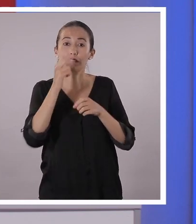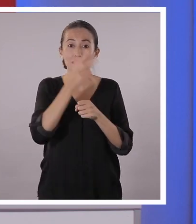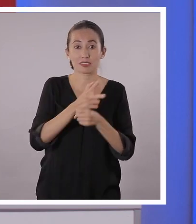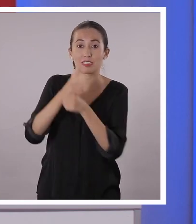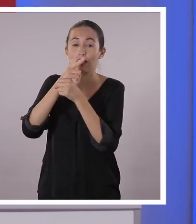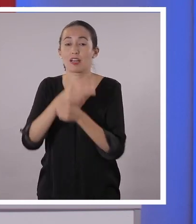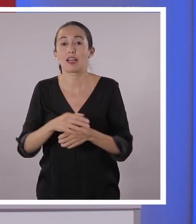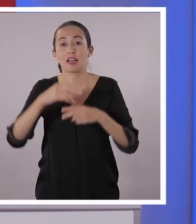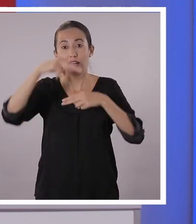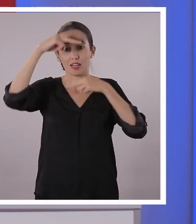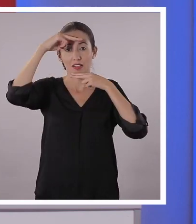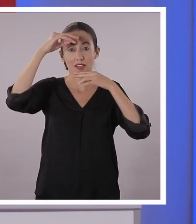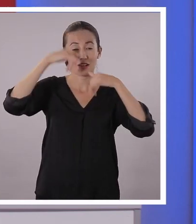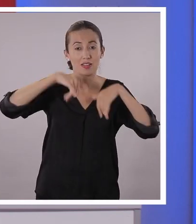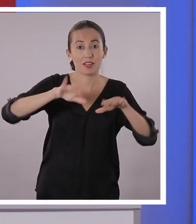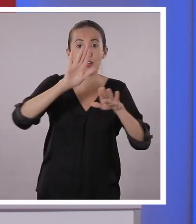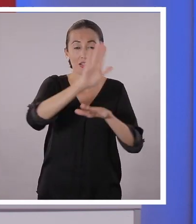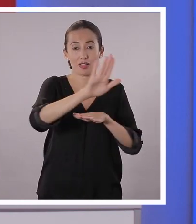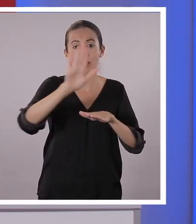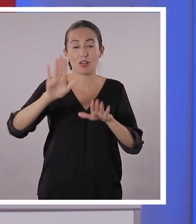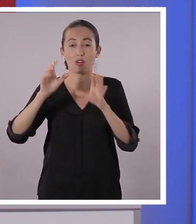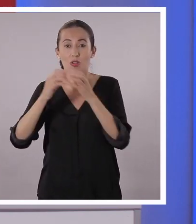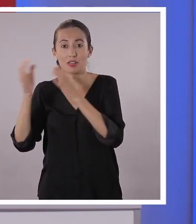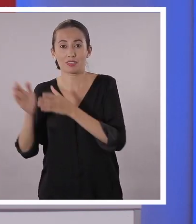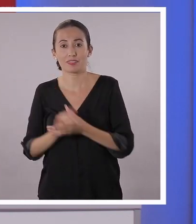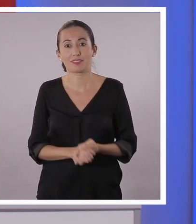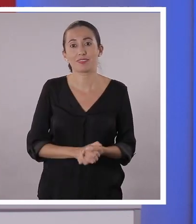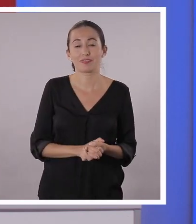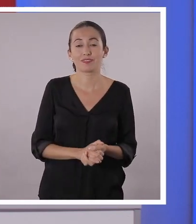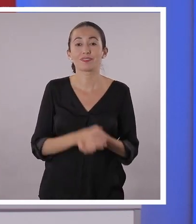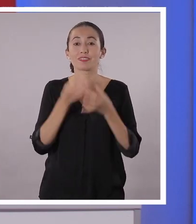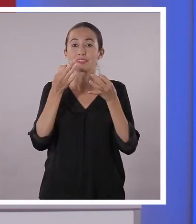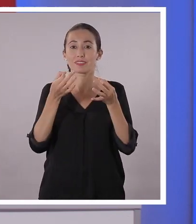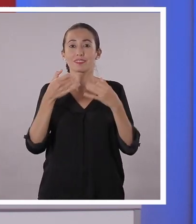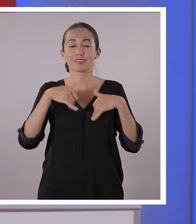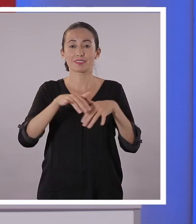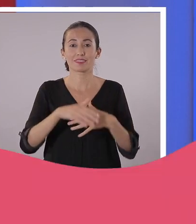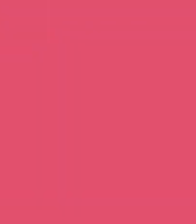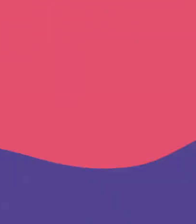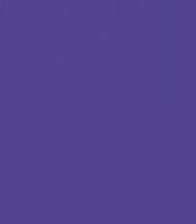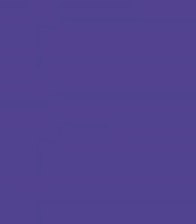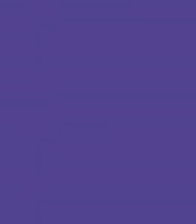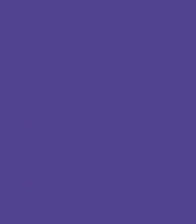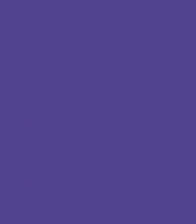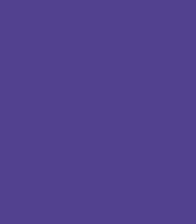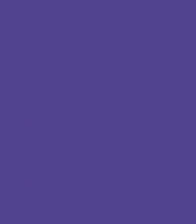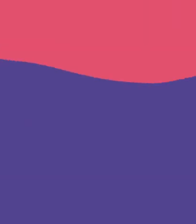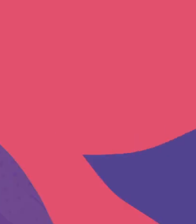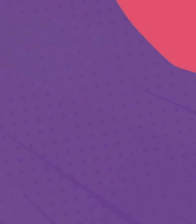práctica y grabar en el noticiero que van a hacer cada uno de ustedes usando este trípode. Perfecto, profe.